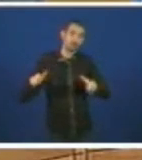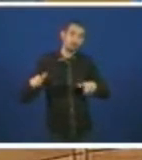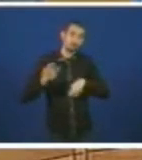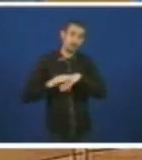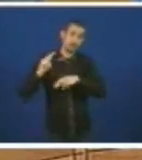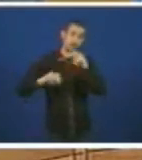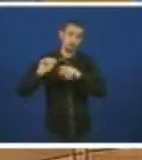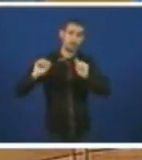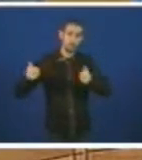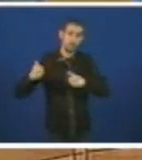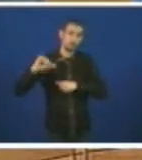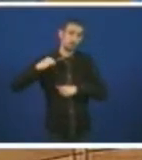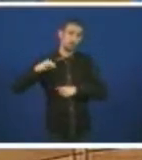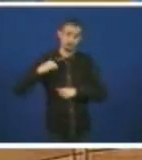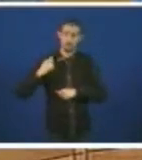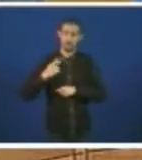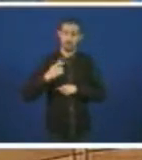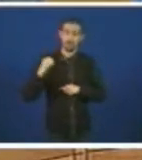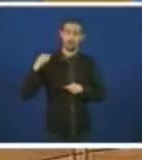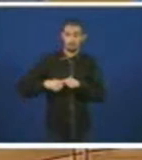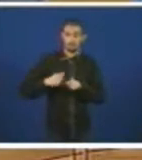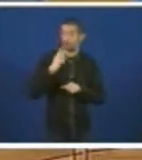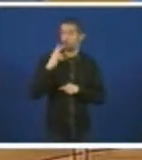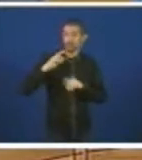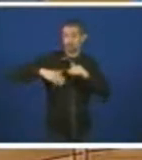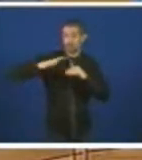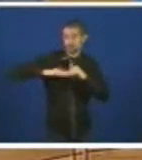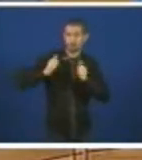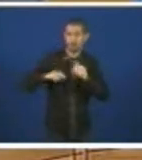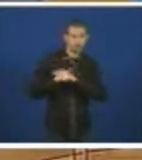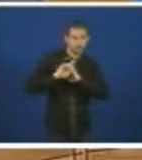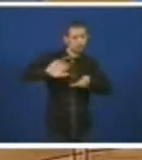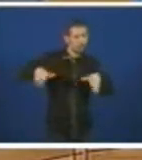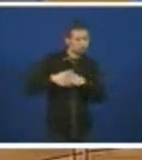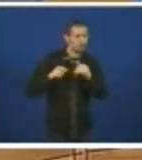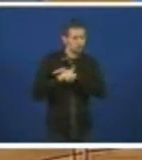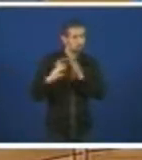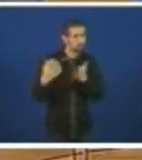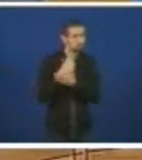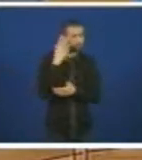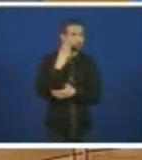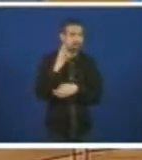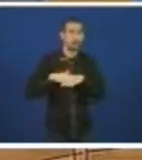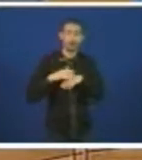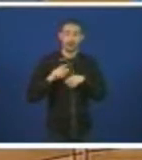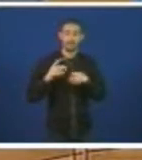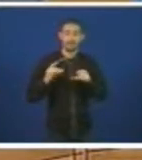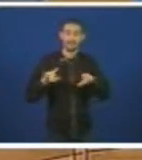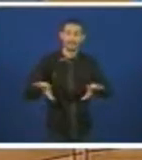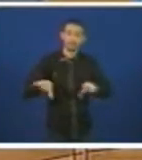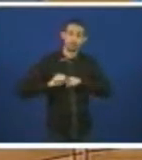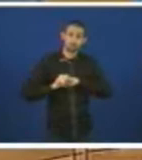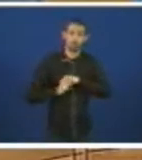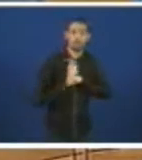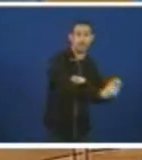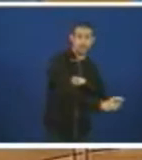súa construcción. En menos de dous anos, fixemos todos os trámites necesarios para realizar a expropiación dos terreos e licitar